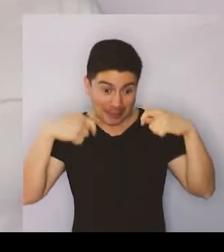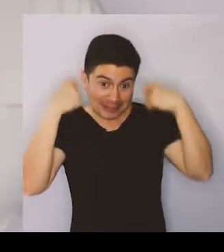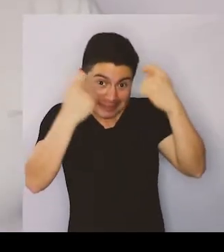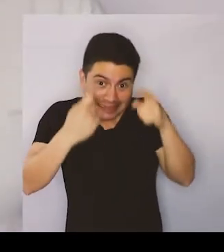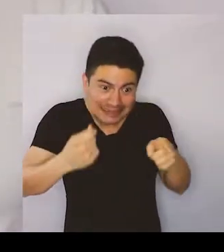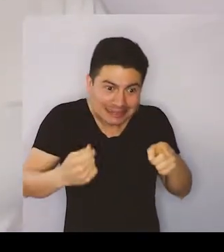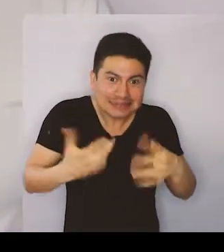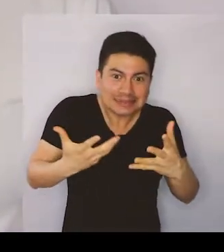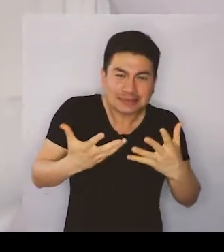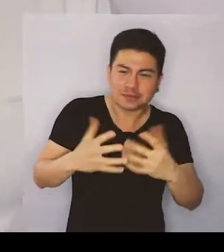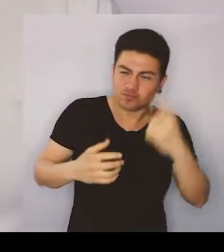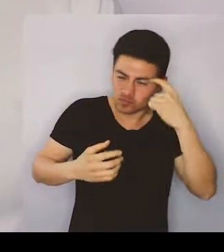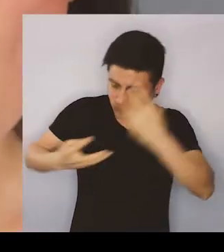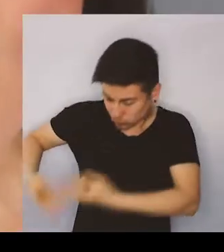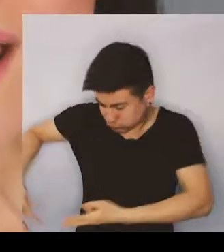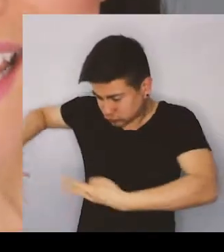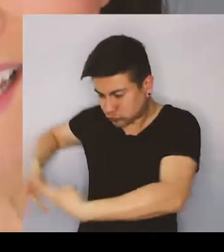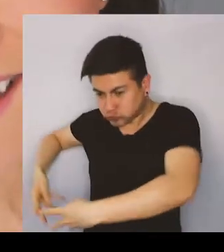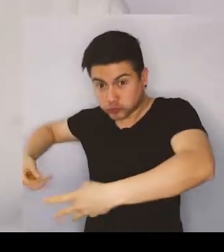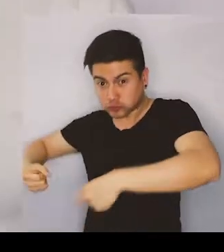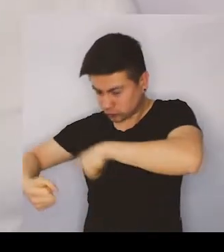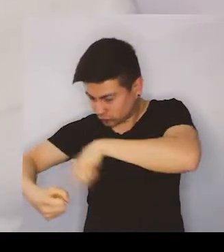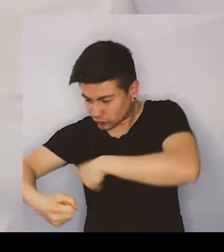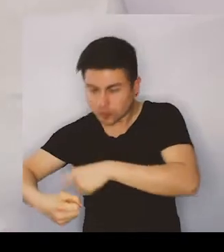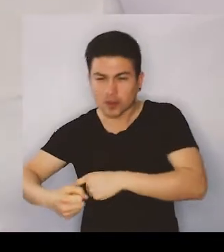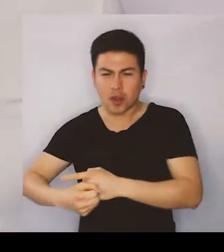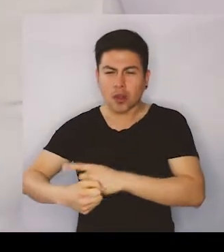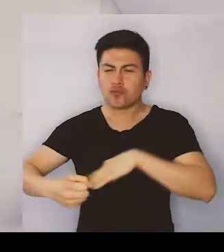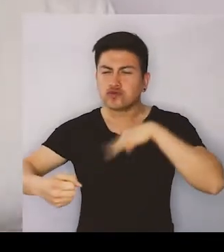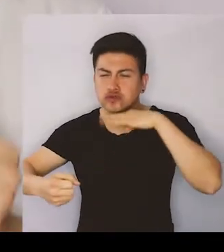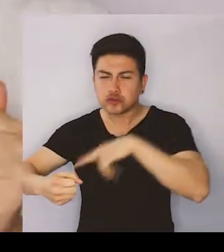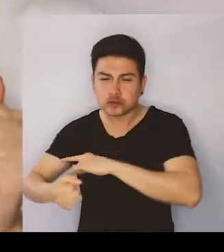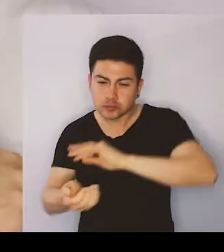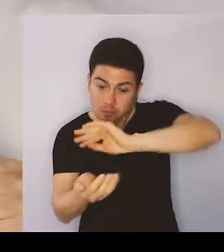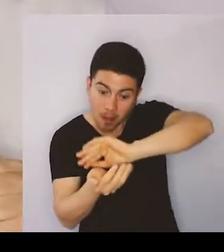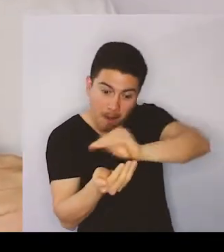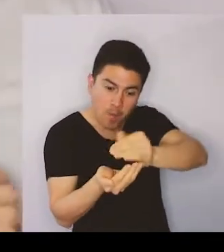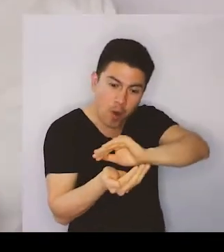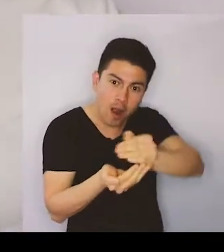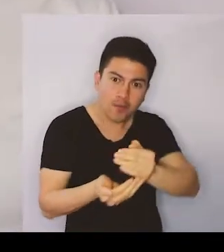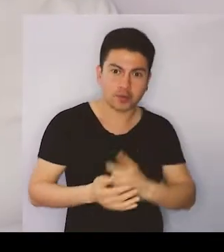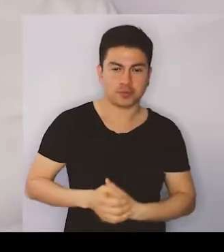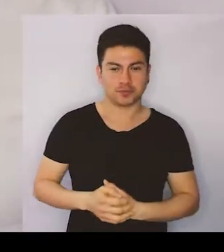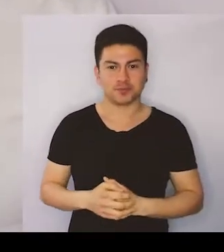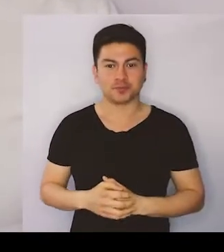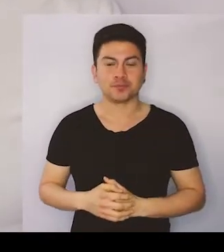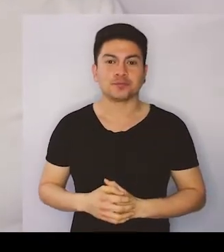Caperucita le llevó a su abuelita una canasta de almohabana